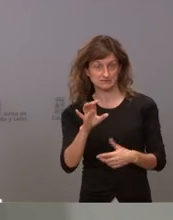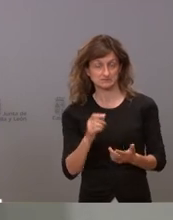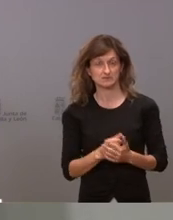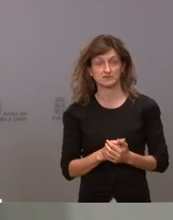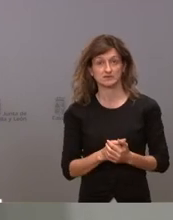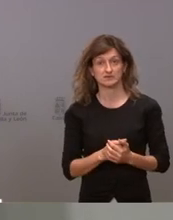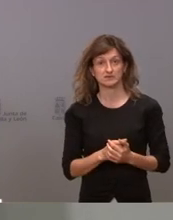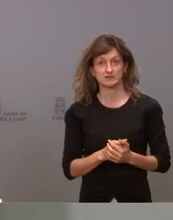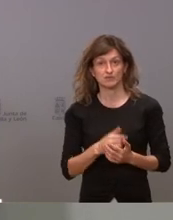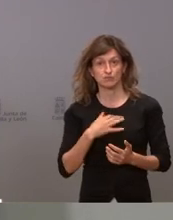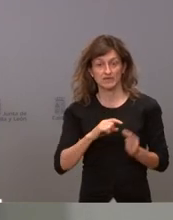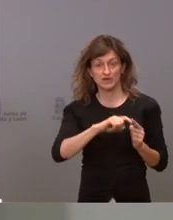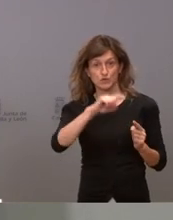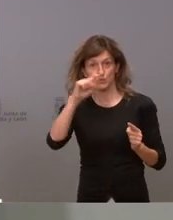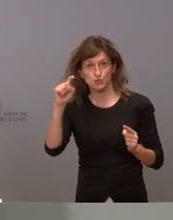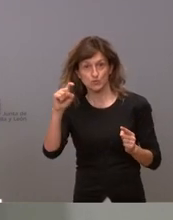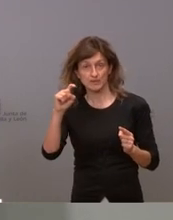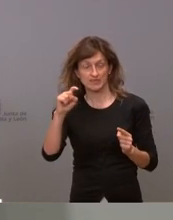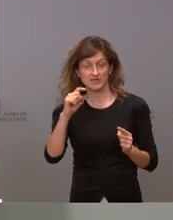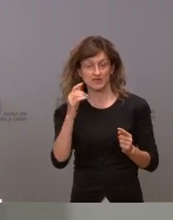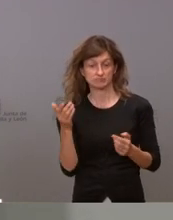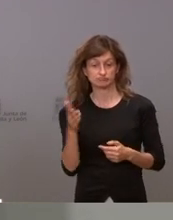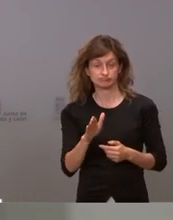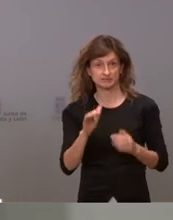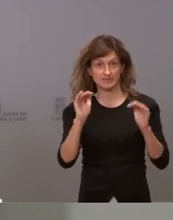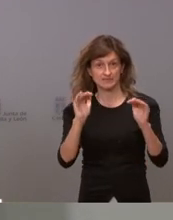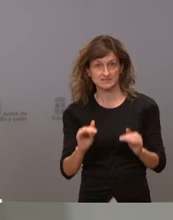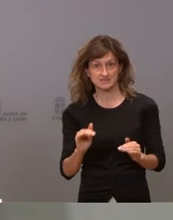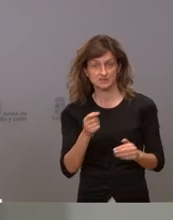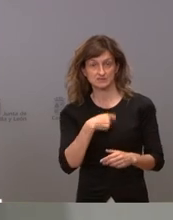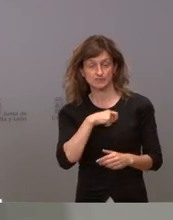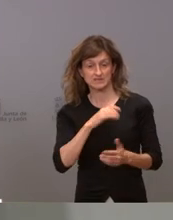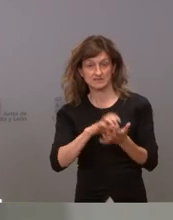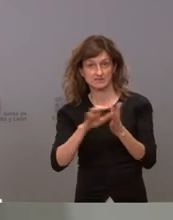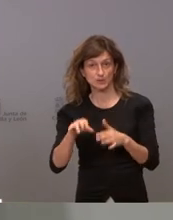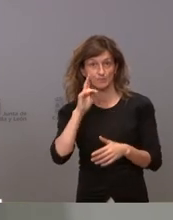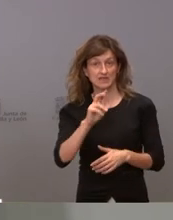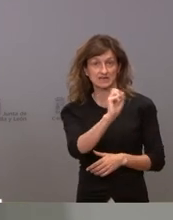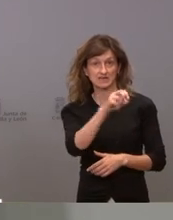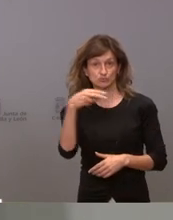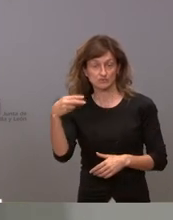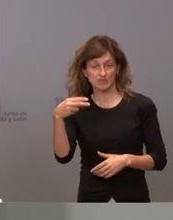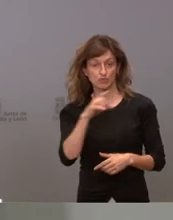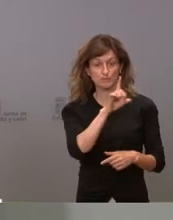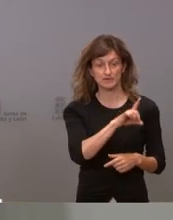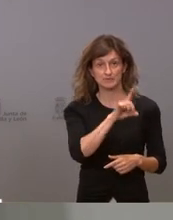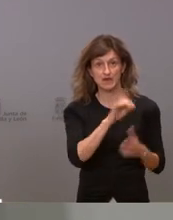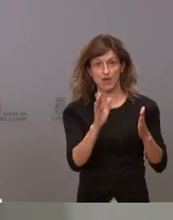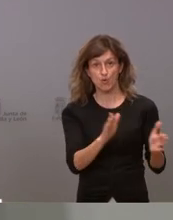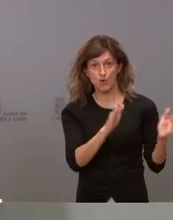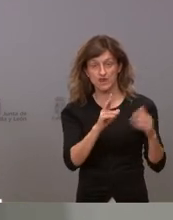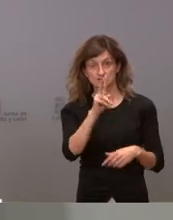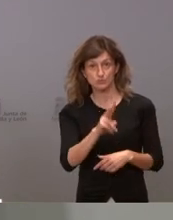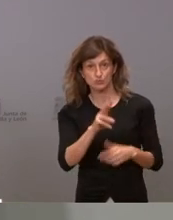sobreponer la curva de exceso de mortalidad del conjunto del país y la nuestra y verá el resultado en la primera en la segunda en la tercera ola